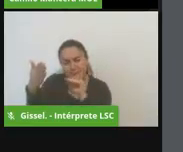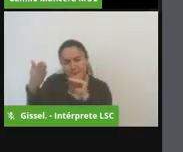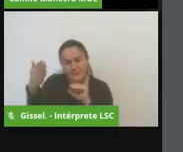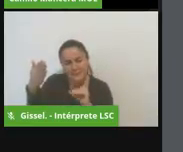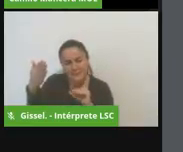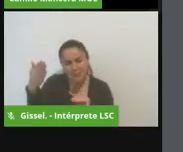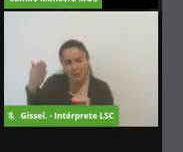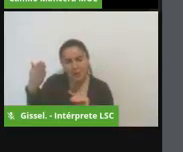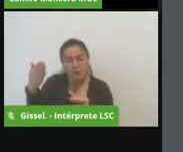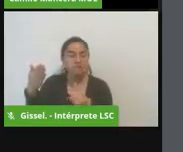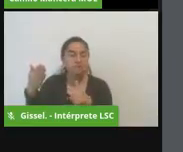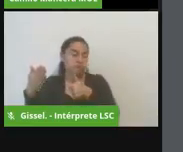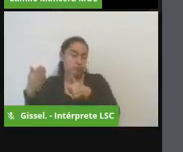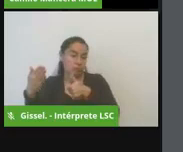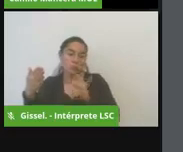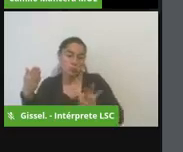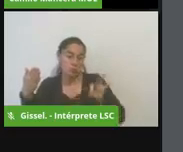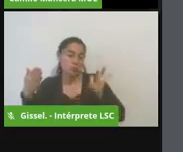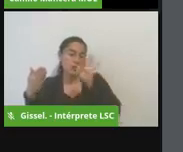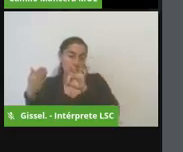muy muy importante